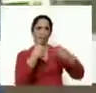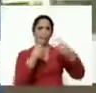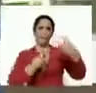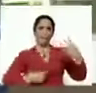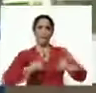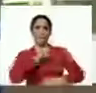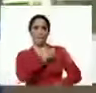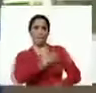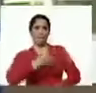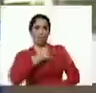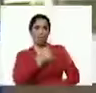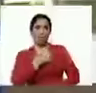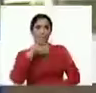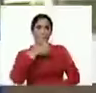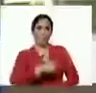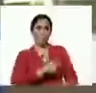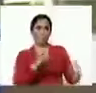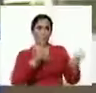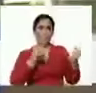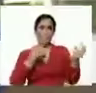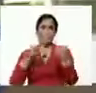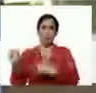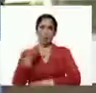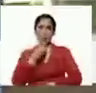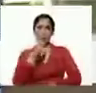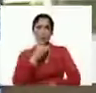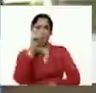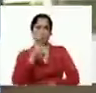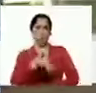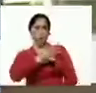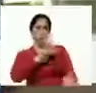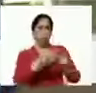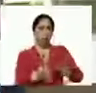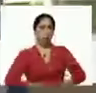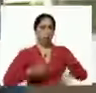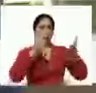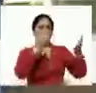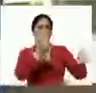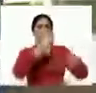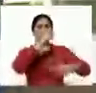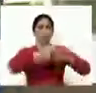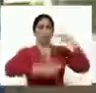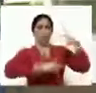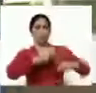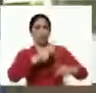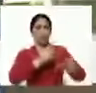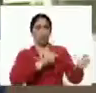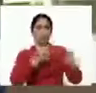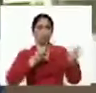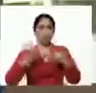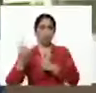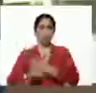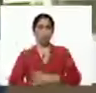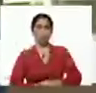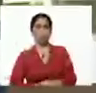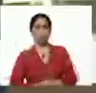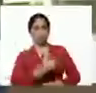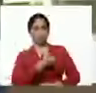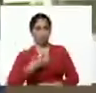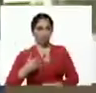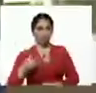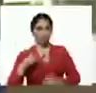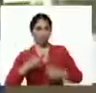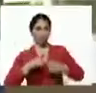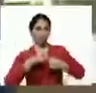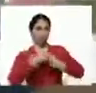misiones y en las redes de distribución, en las redes de los CLAP productivos, más que distributivos, productivos, que tiene un componente